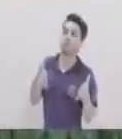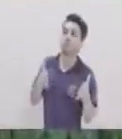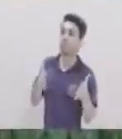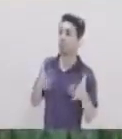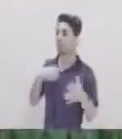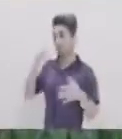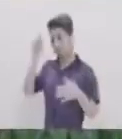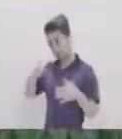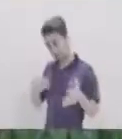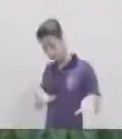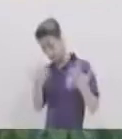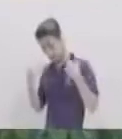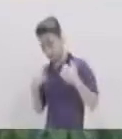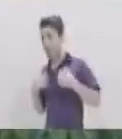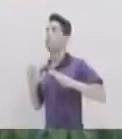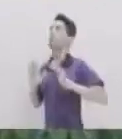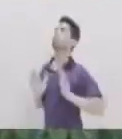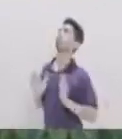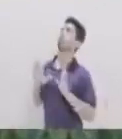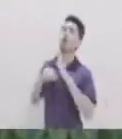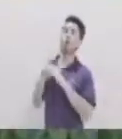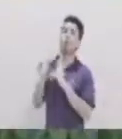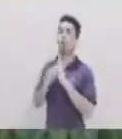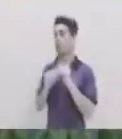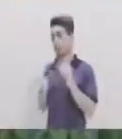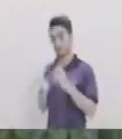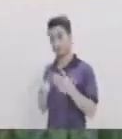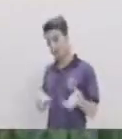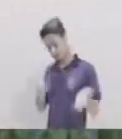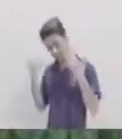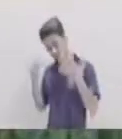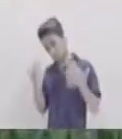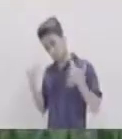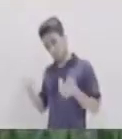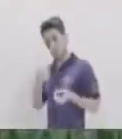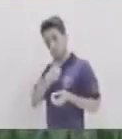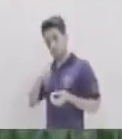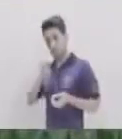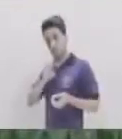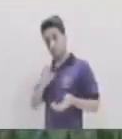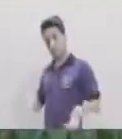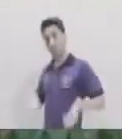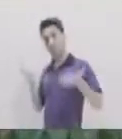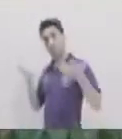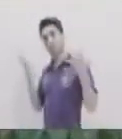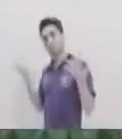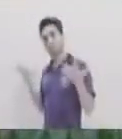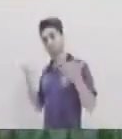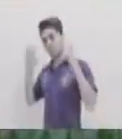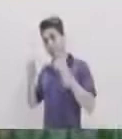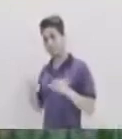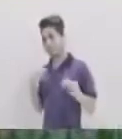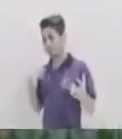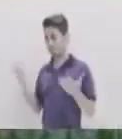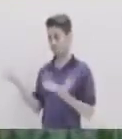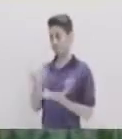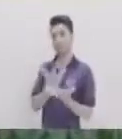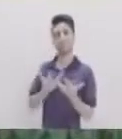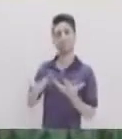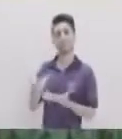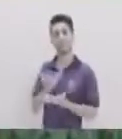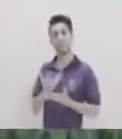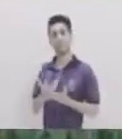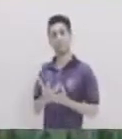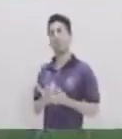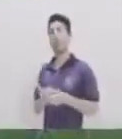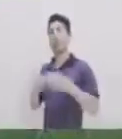O sea que tenemos Que salir de nuestra comodidad Para potenciar La autoestima De las personas Que nos